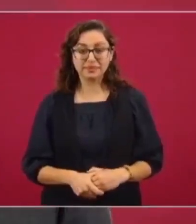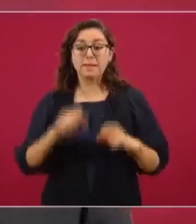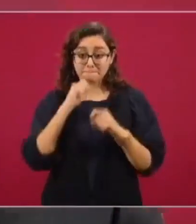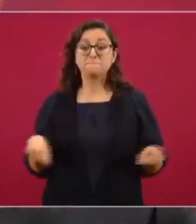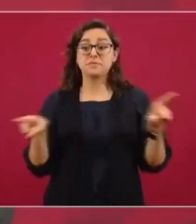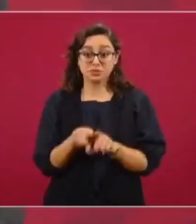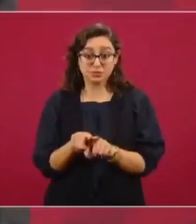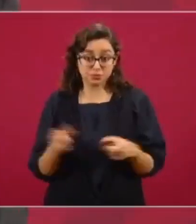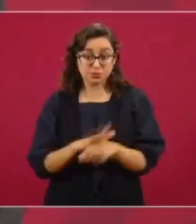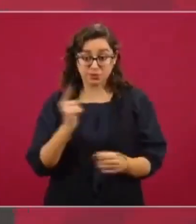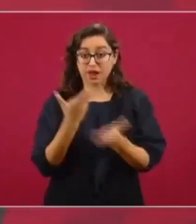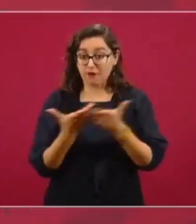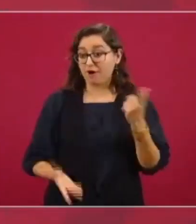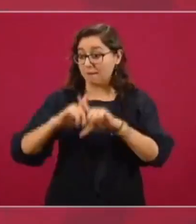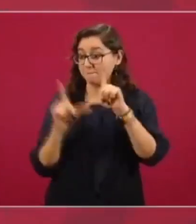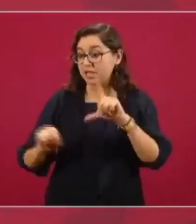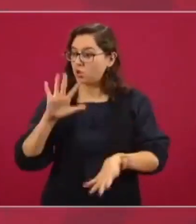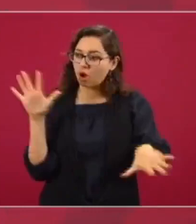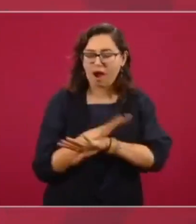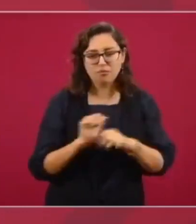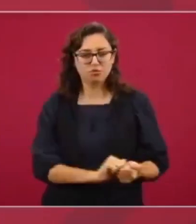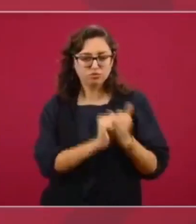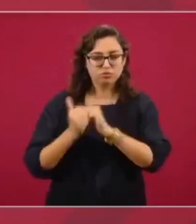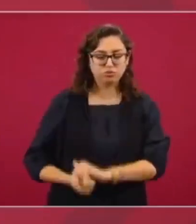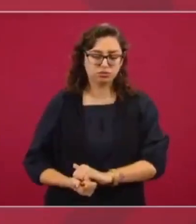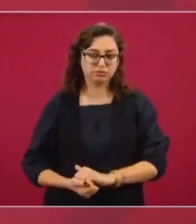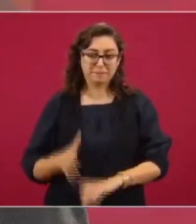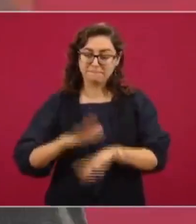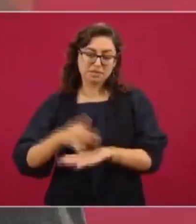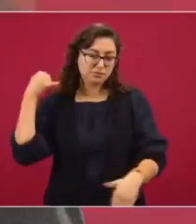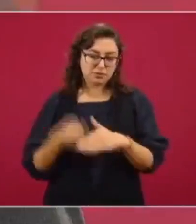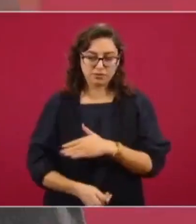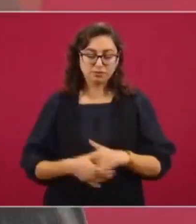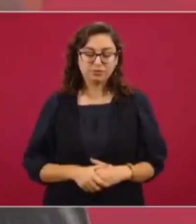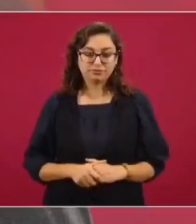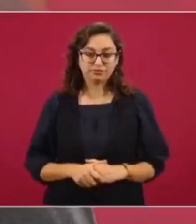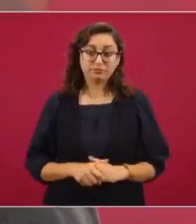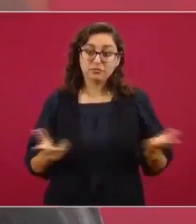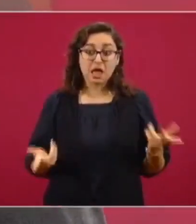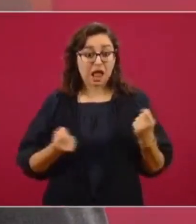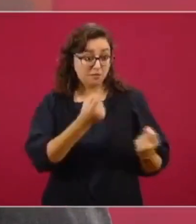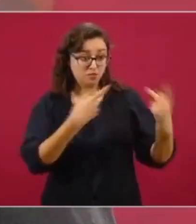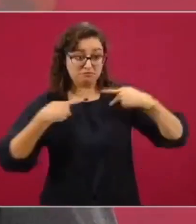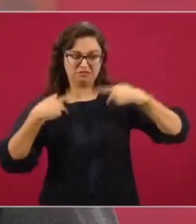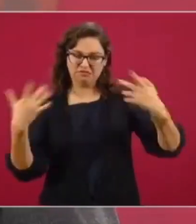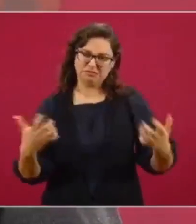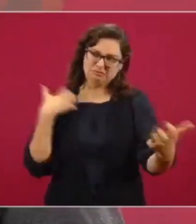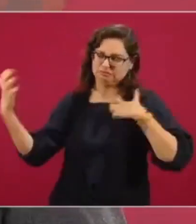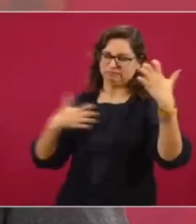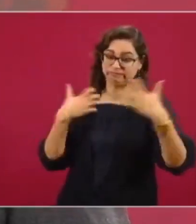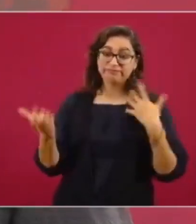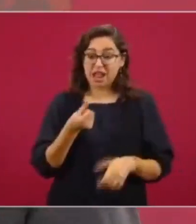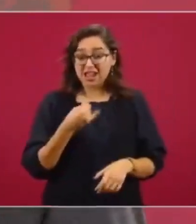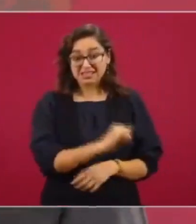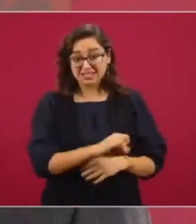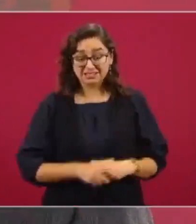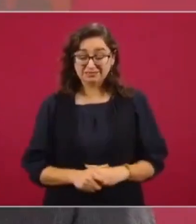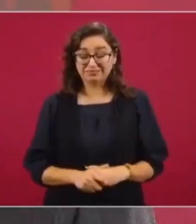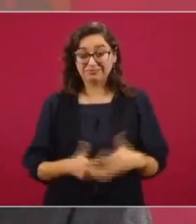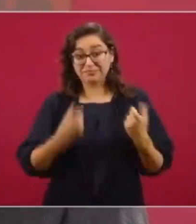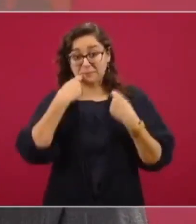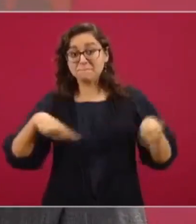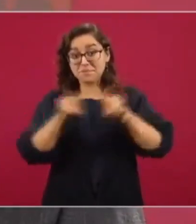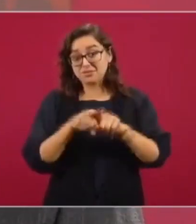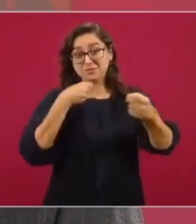porque estamos llevando a cabo una transformación profunda. Y hay quienes se sienten afectados de sus intereses. Y la prensa